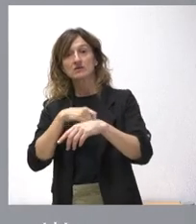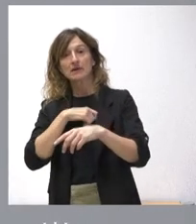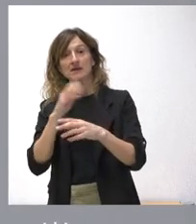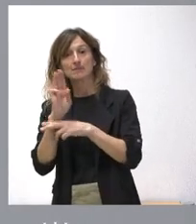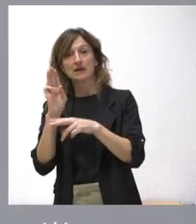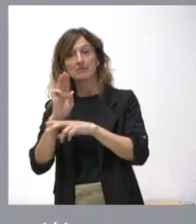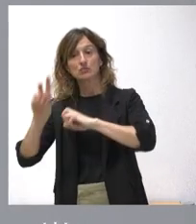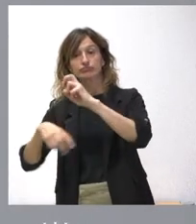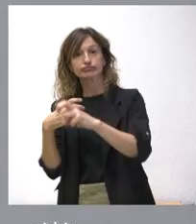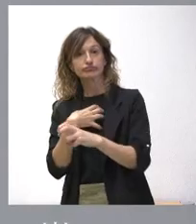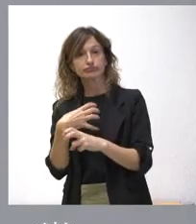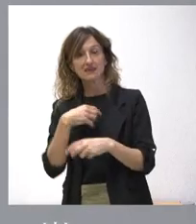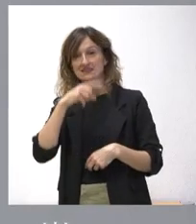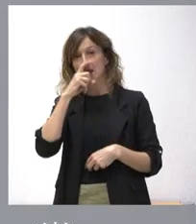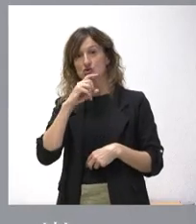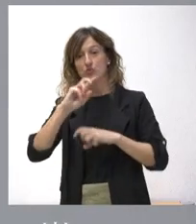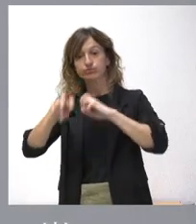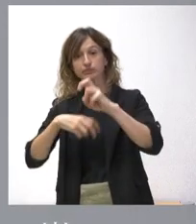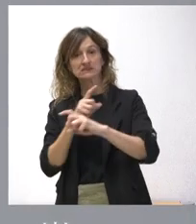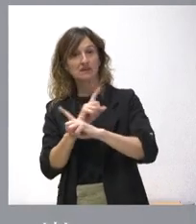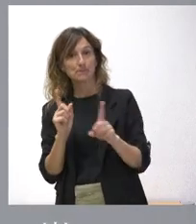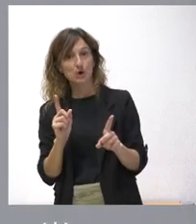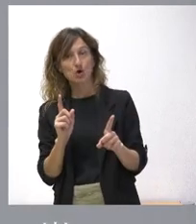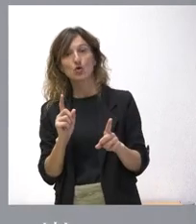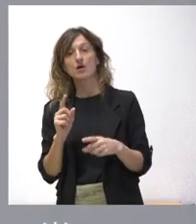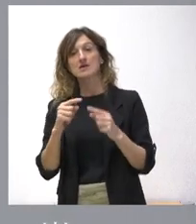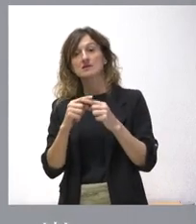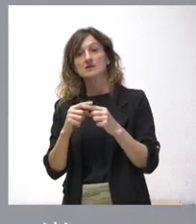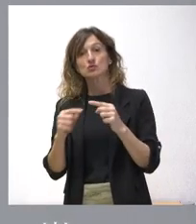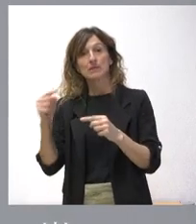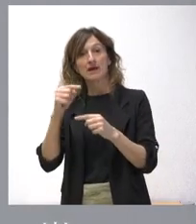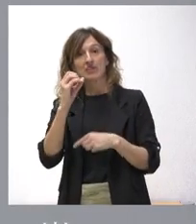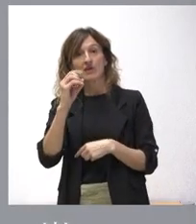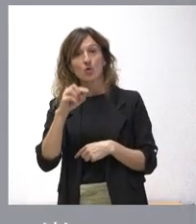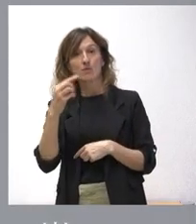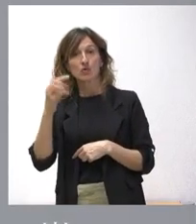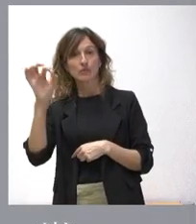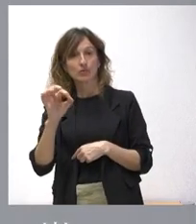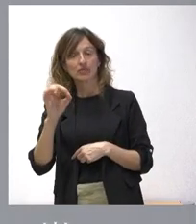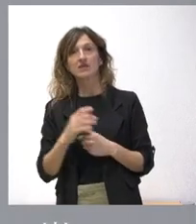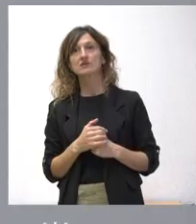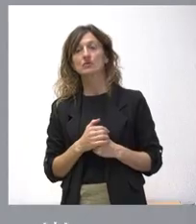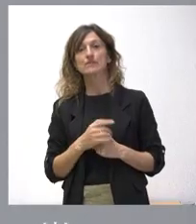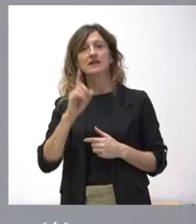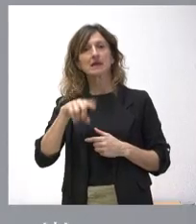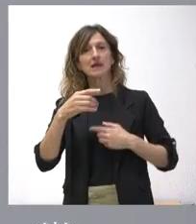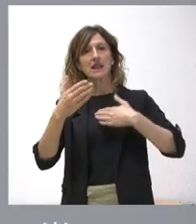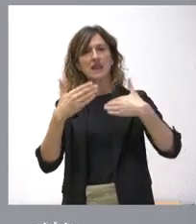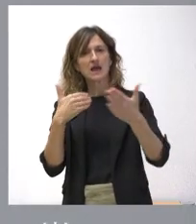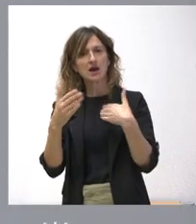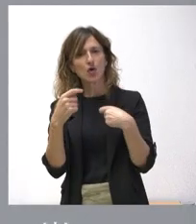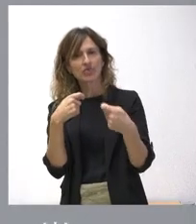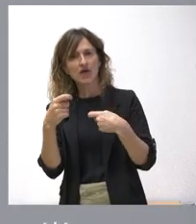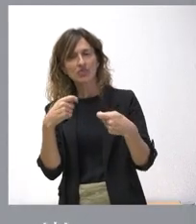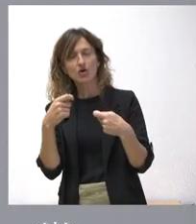esta senda y tampoco lo está pudiendo hacer este año, y aquello incluía un superávit del 0,1%, pero también saben ustedes que se ha abierto una negociación que ha anunciado el Gobierno